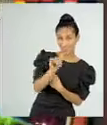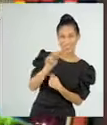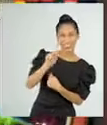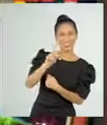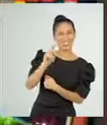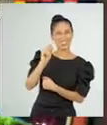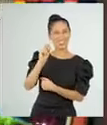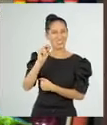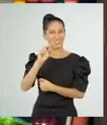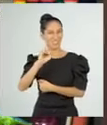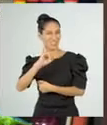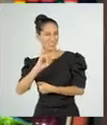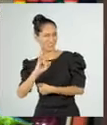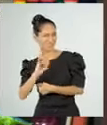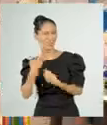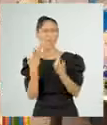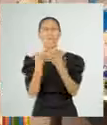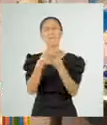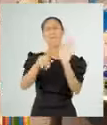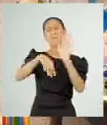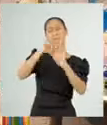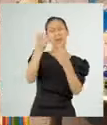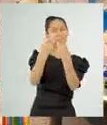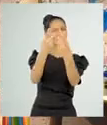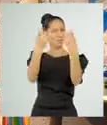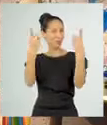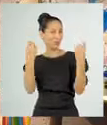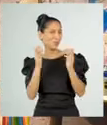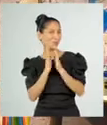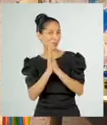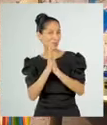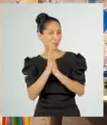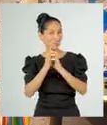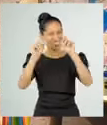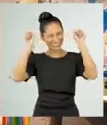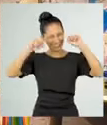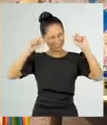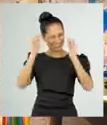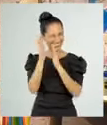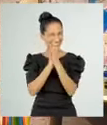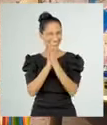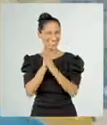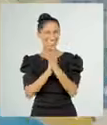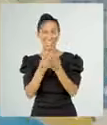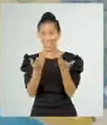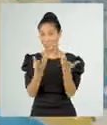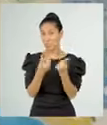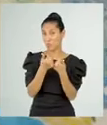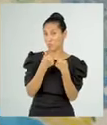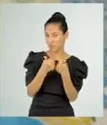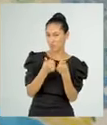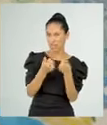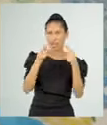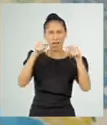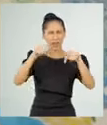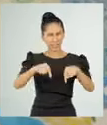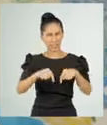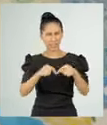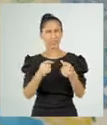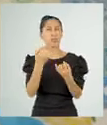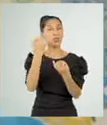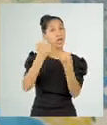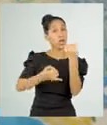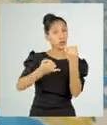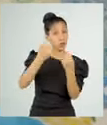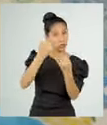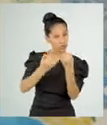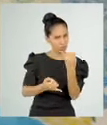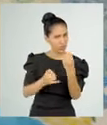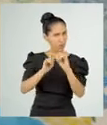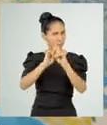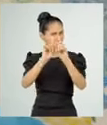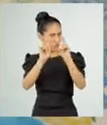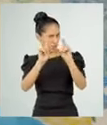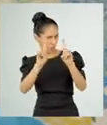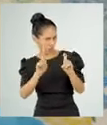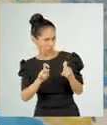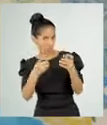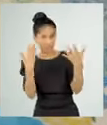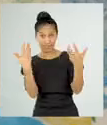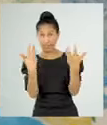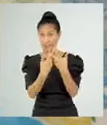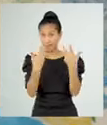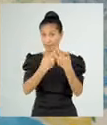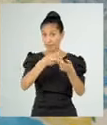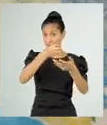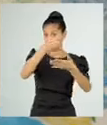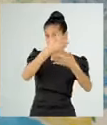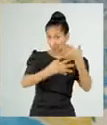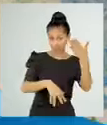Más preguntas, por favor. Sí, más preguntas, que esto se pone muy interesante. Muy bien. Aquí tengo una última con respecto al